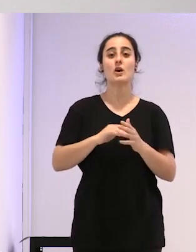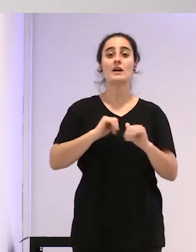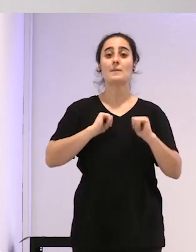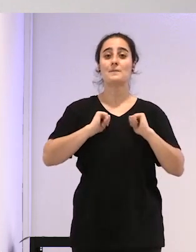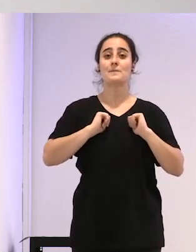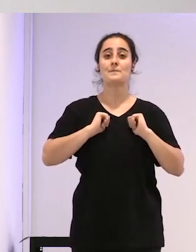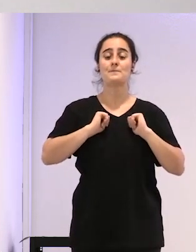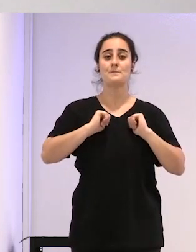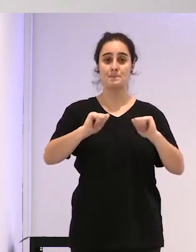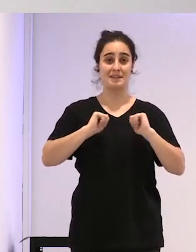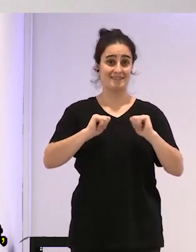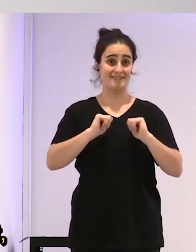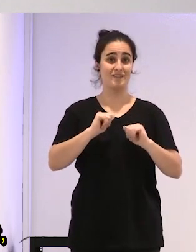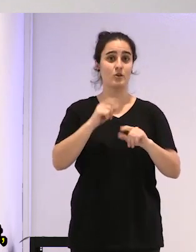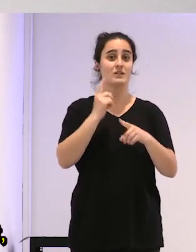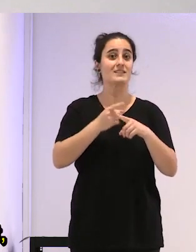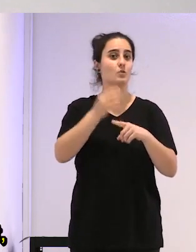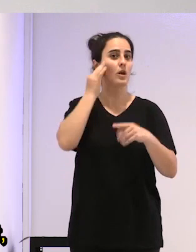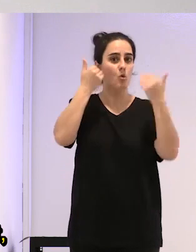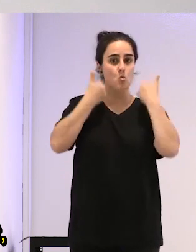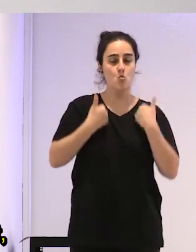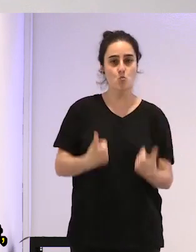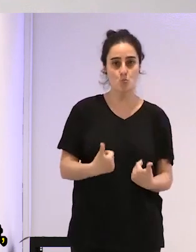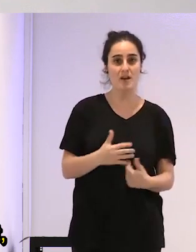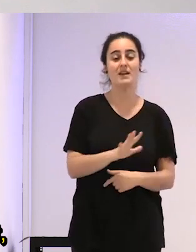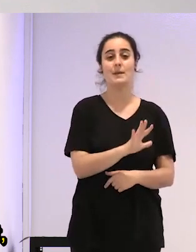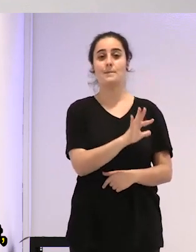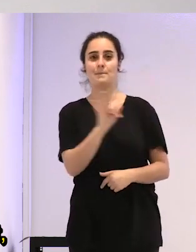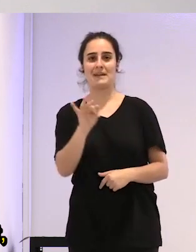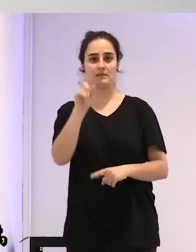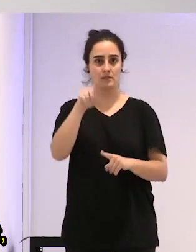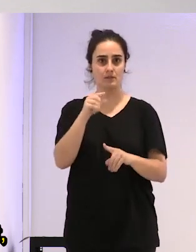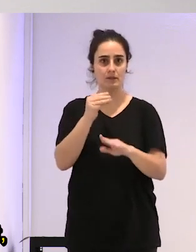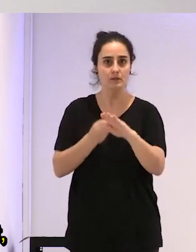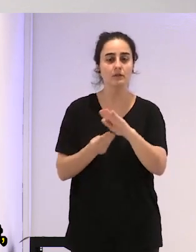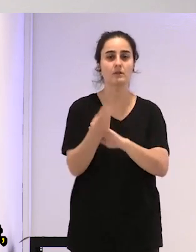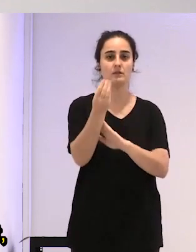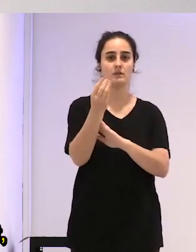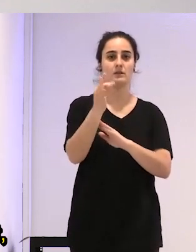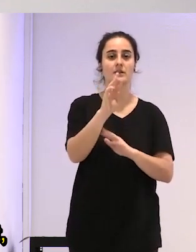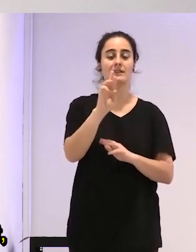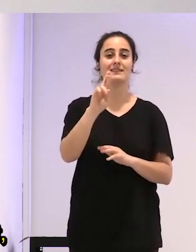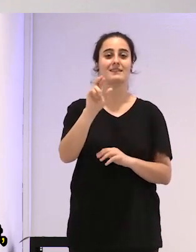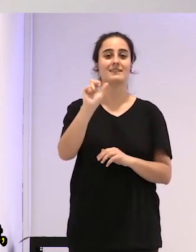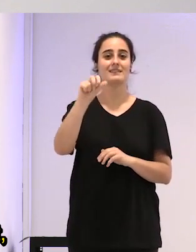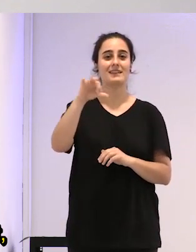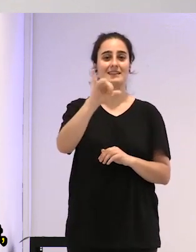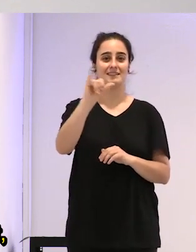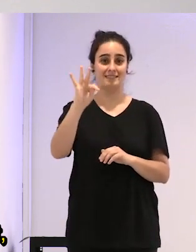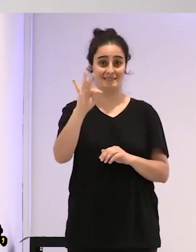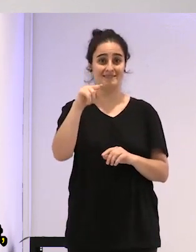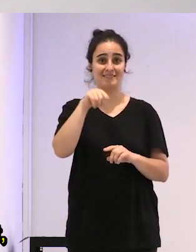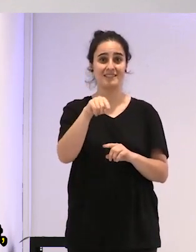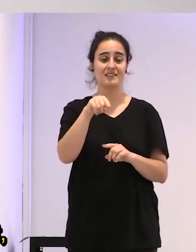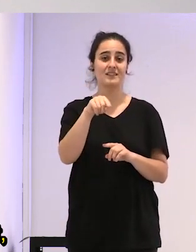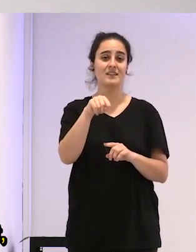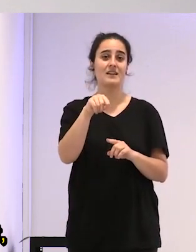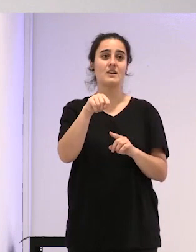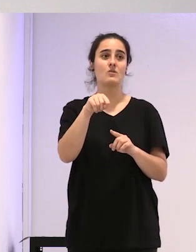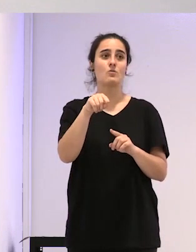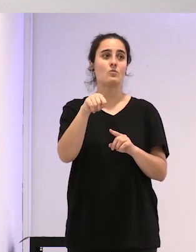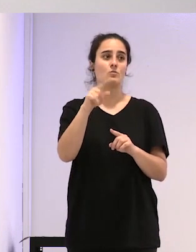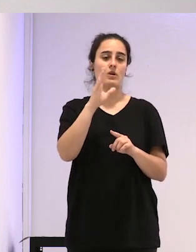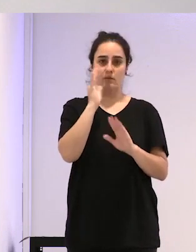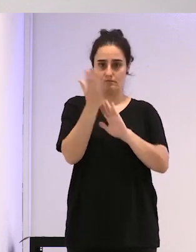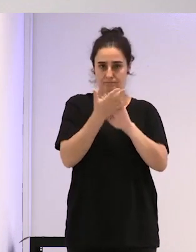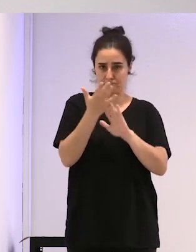humana y, más importante, creadora de Transit, que bueno, ahora no se hablará más de